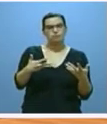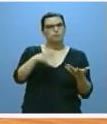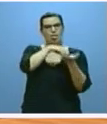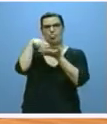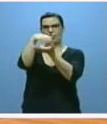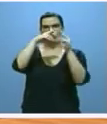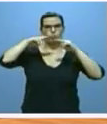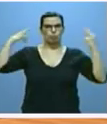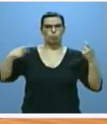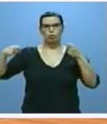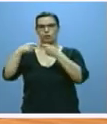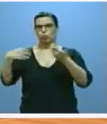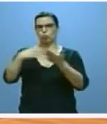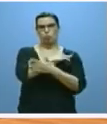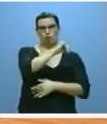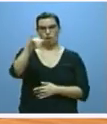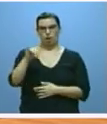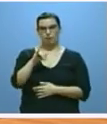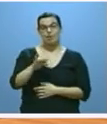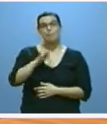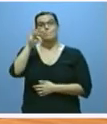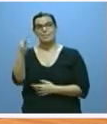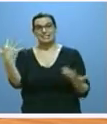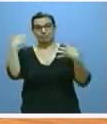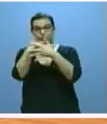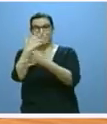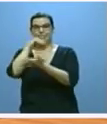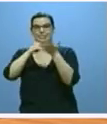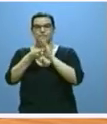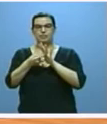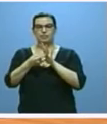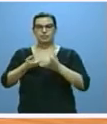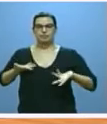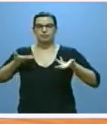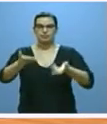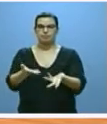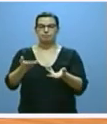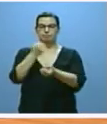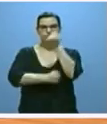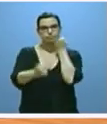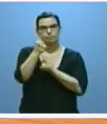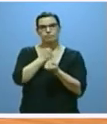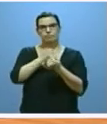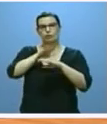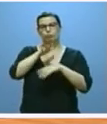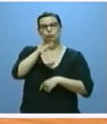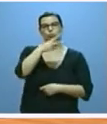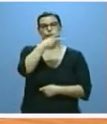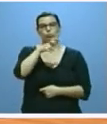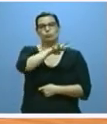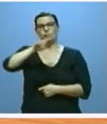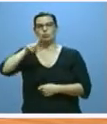centros públicos y concertados y de un sistema de ayudas económicas por importe de 240 euros en primaria y